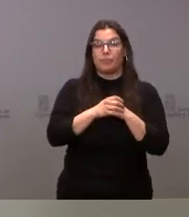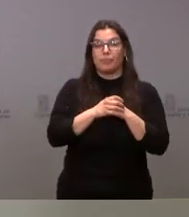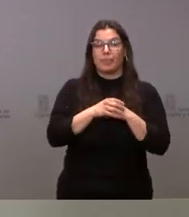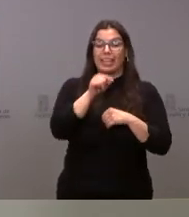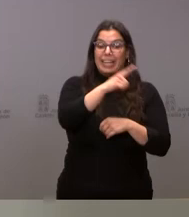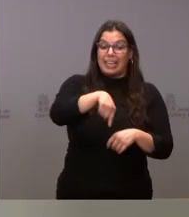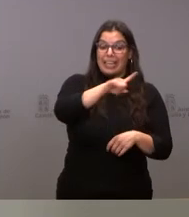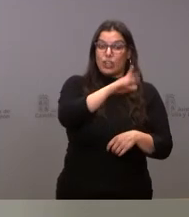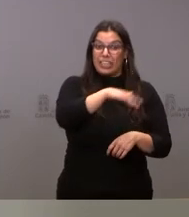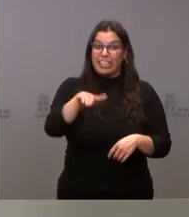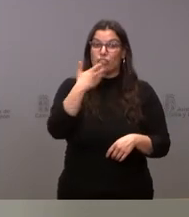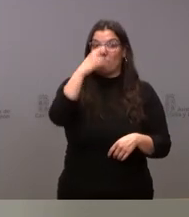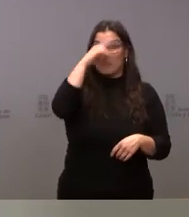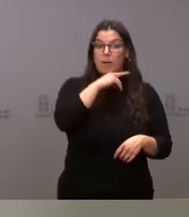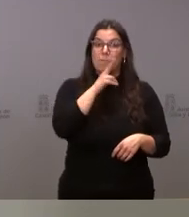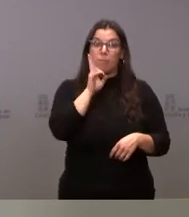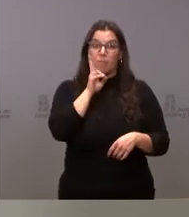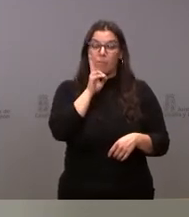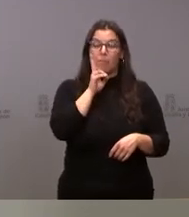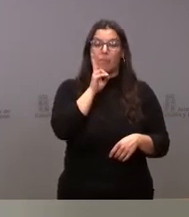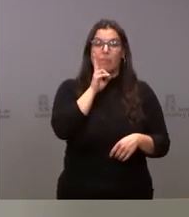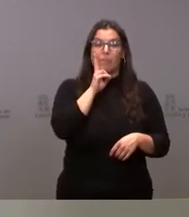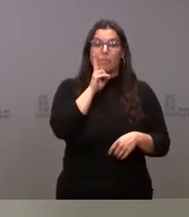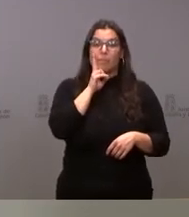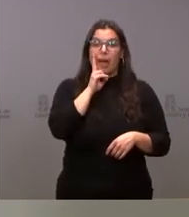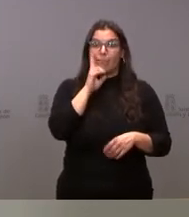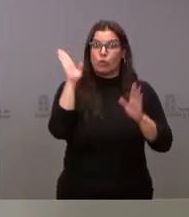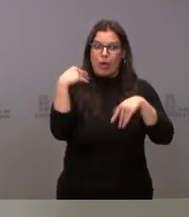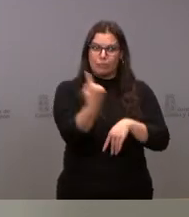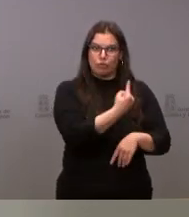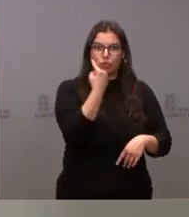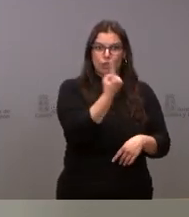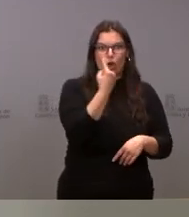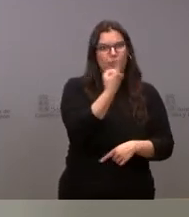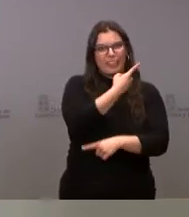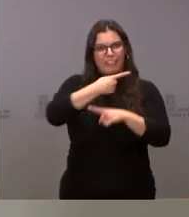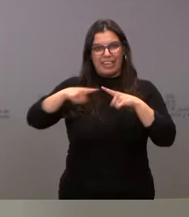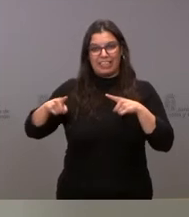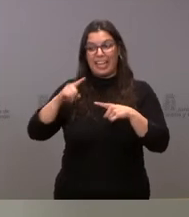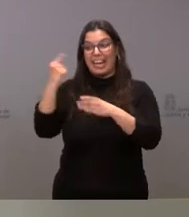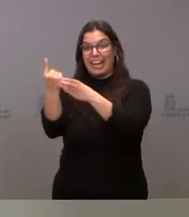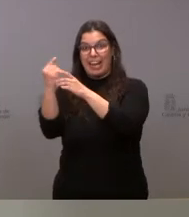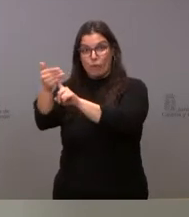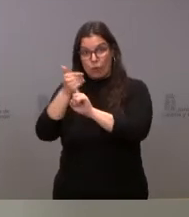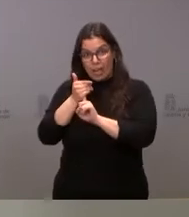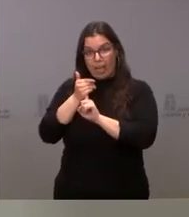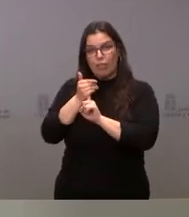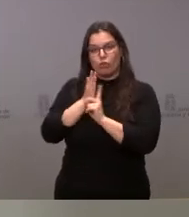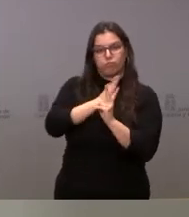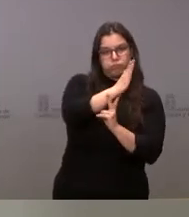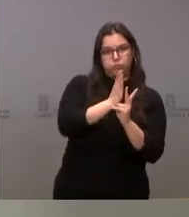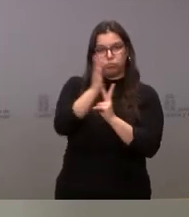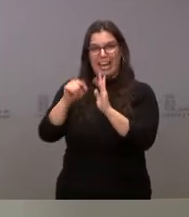distinto de la situación de los refugiados. Los refugiados tienen un cauce de regulación